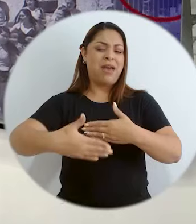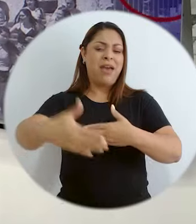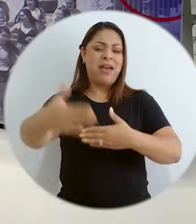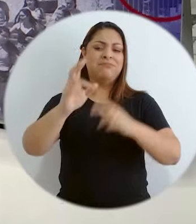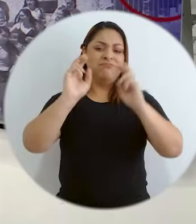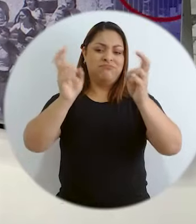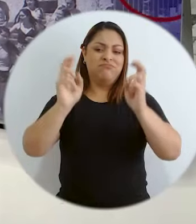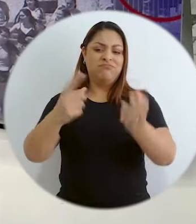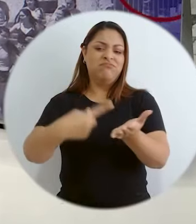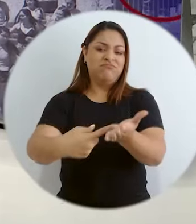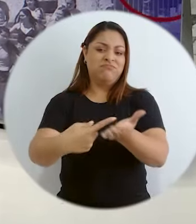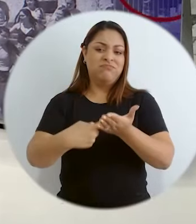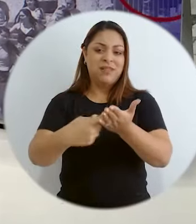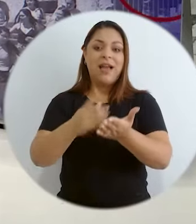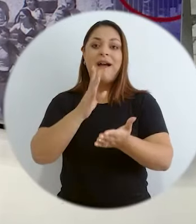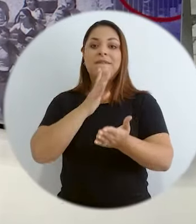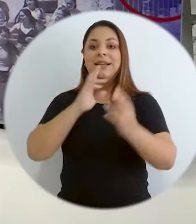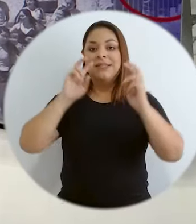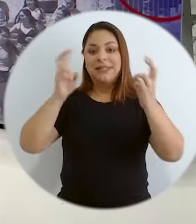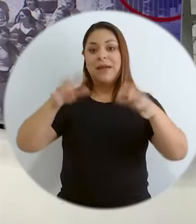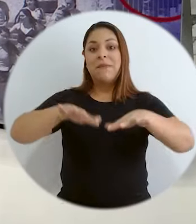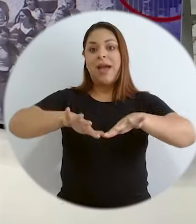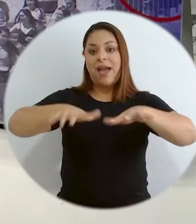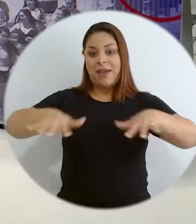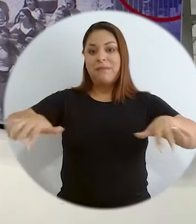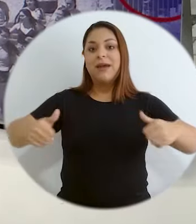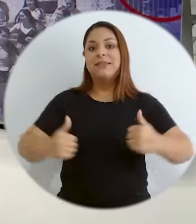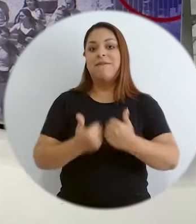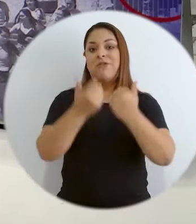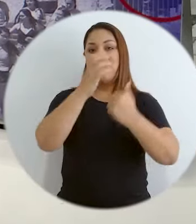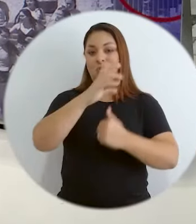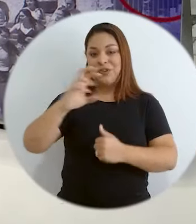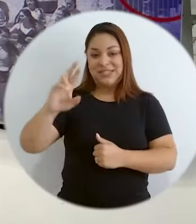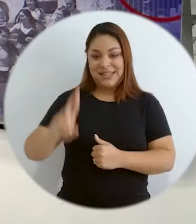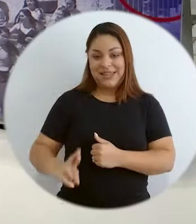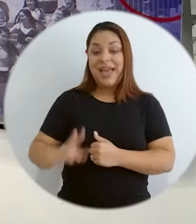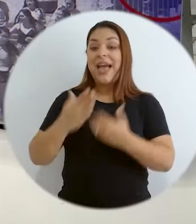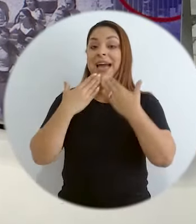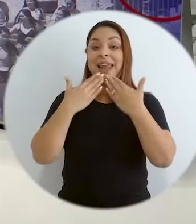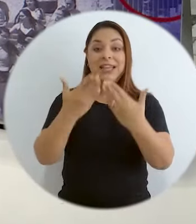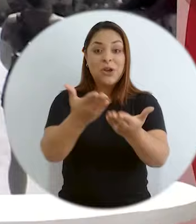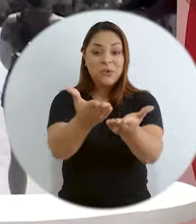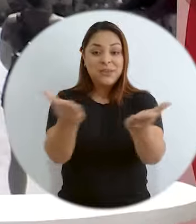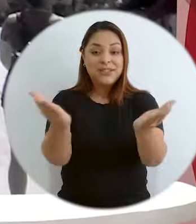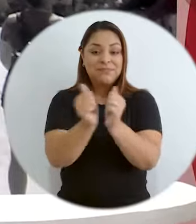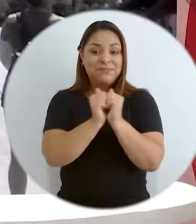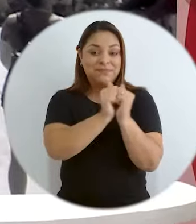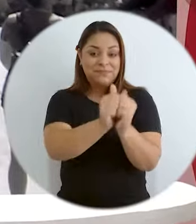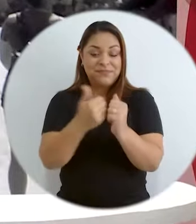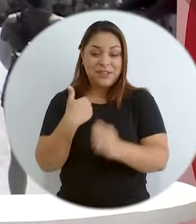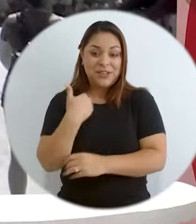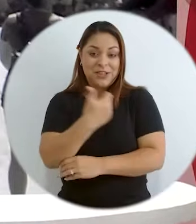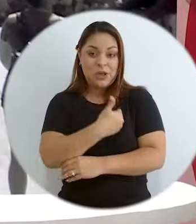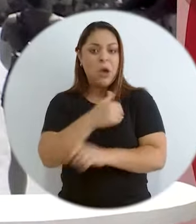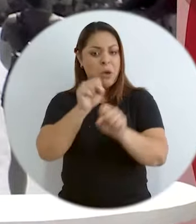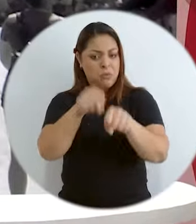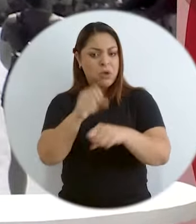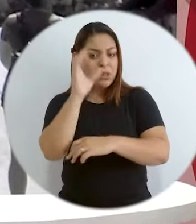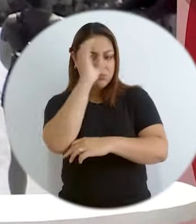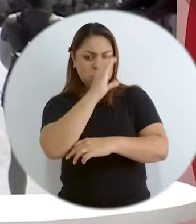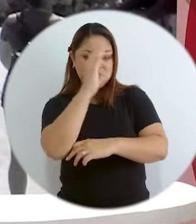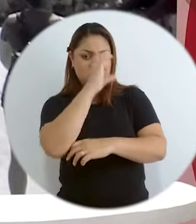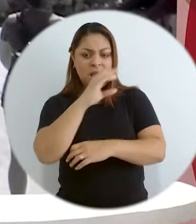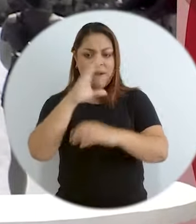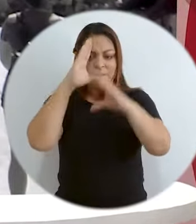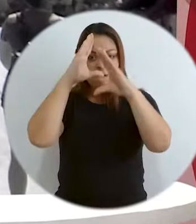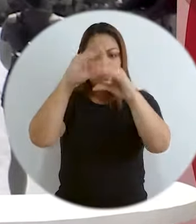de muchos temas que los que hablemos sobre el mar sus desafíos y la potencia que tiene Costa Rica en este sentido Muchas gracias Gracias por acompañarnos puede buscar